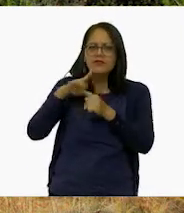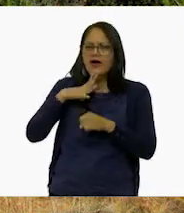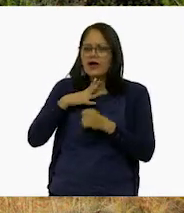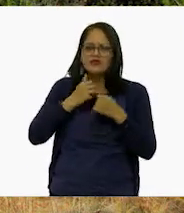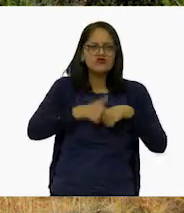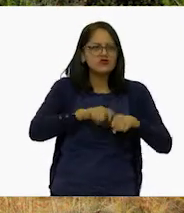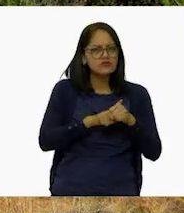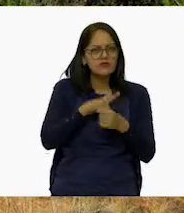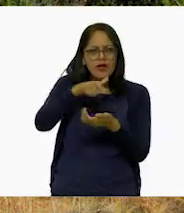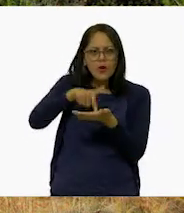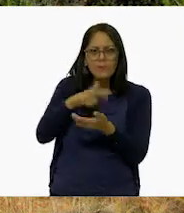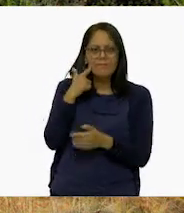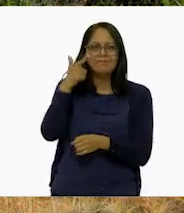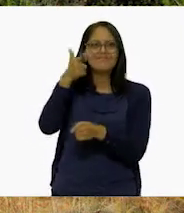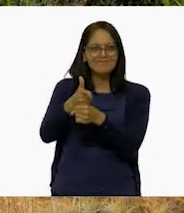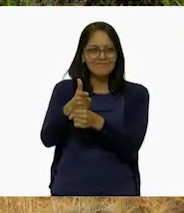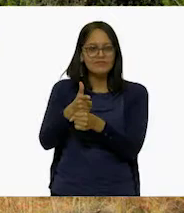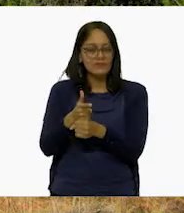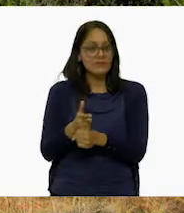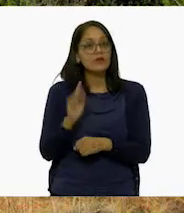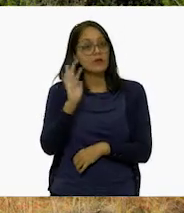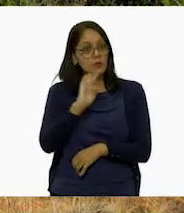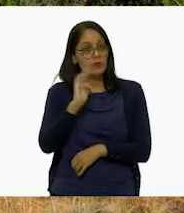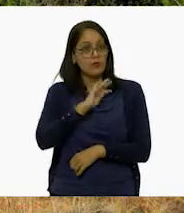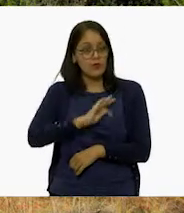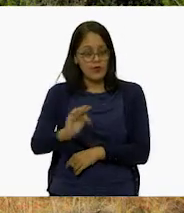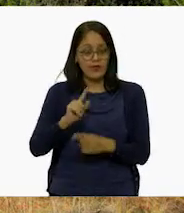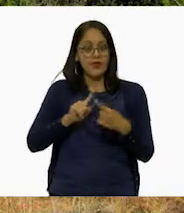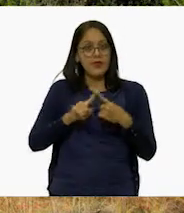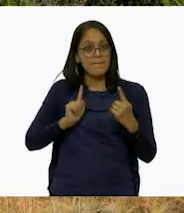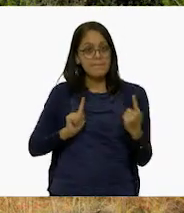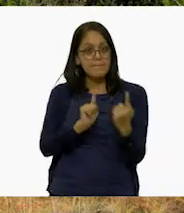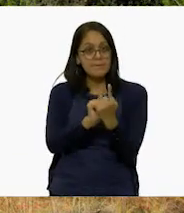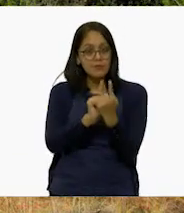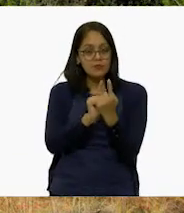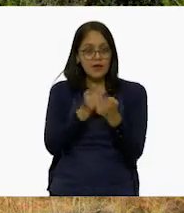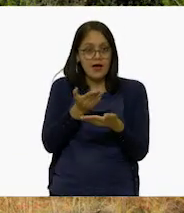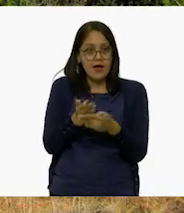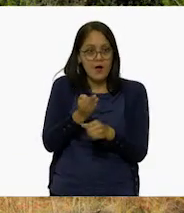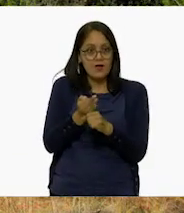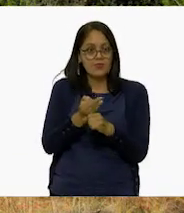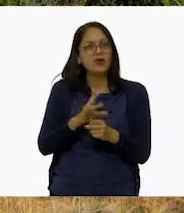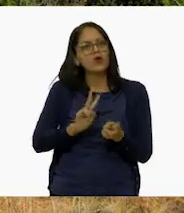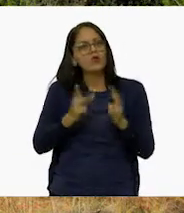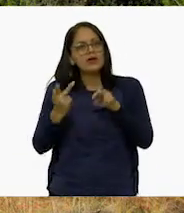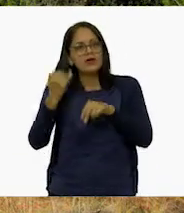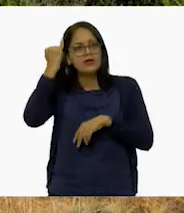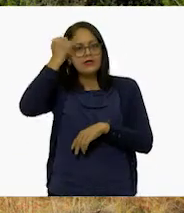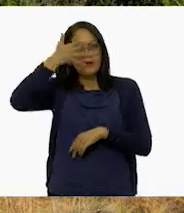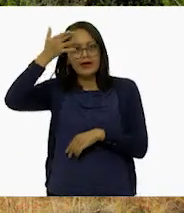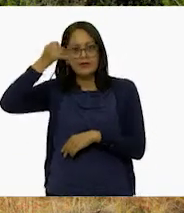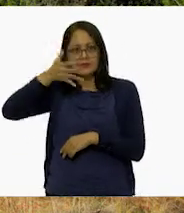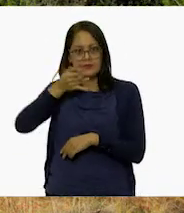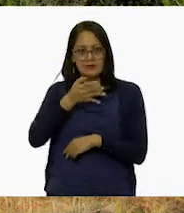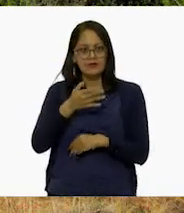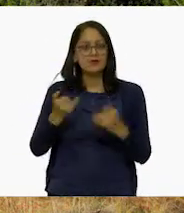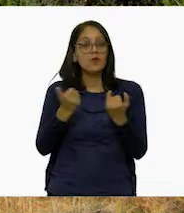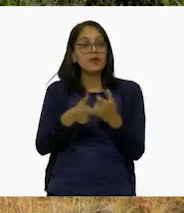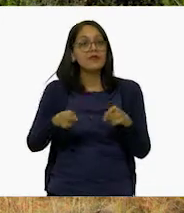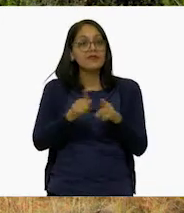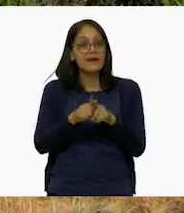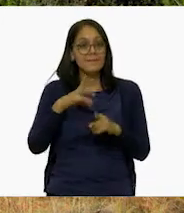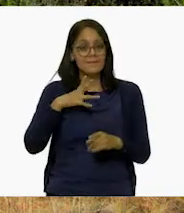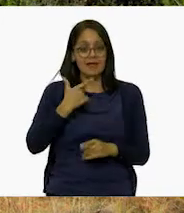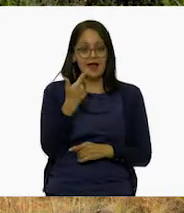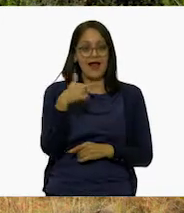sociales de un lugar, ya sea por medio de contacto directo, como ahora, o por imágenes o representaciones